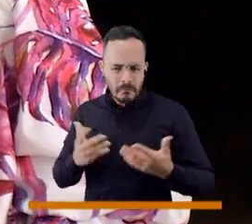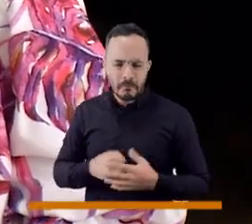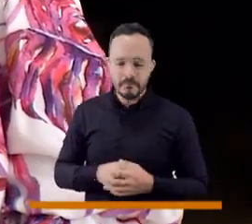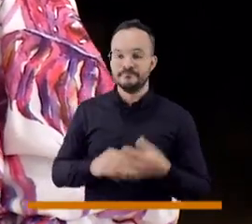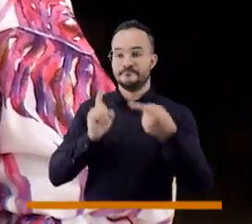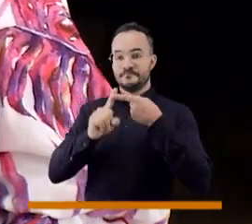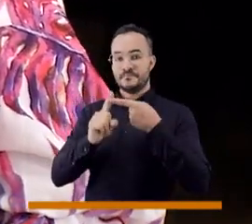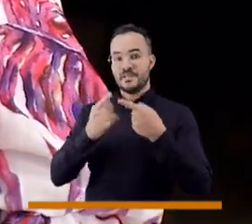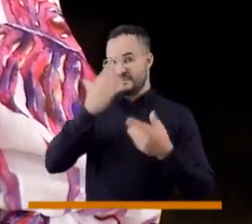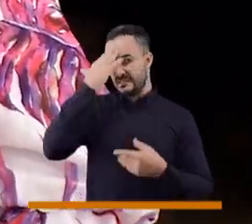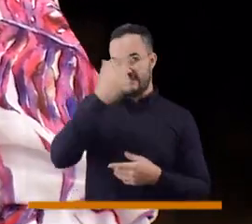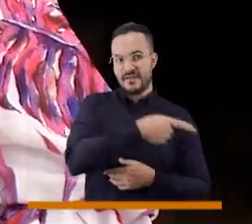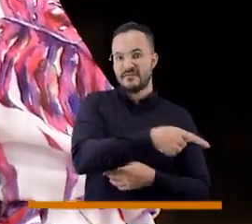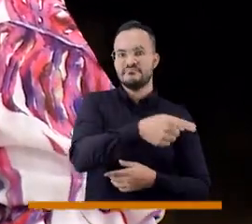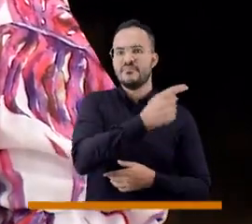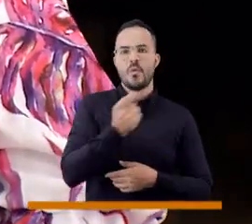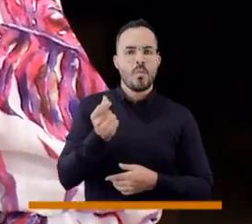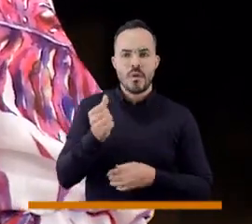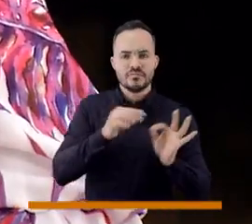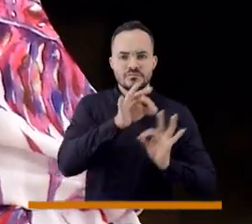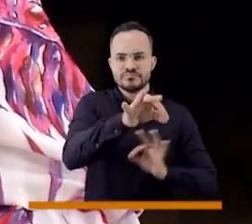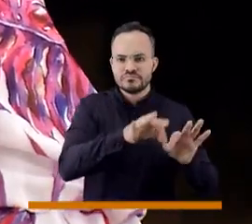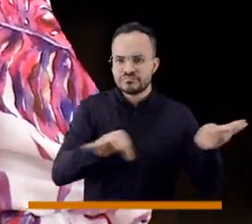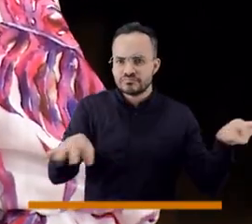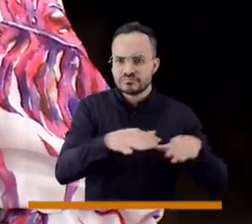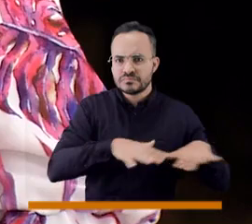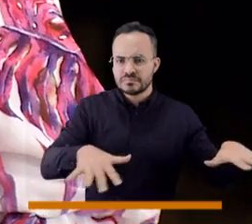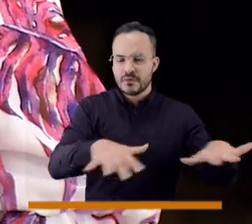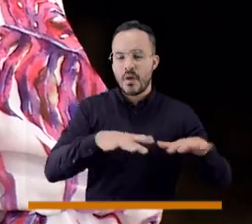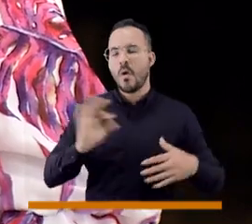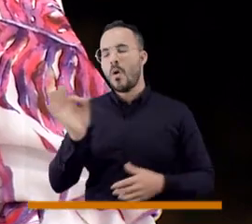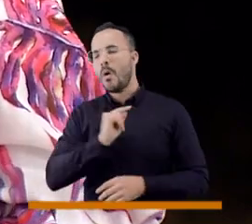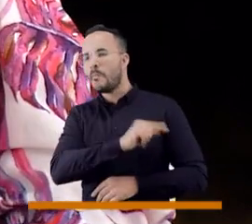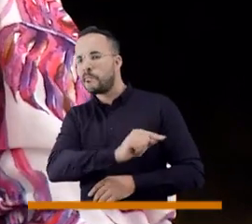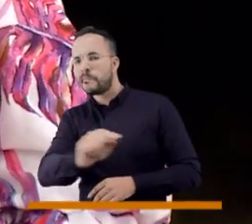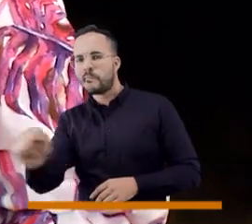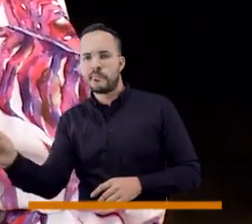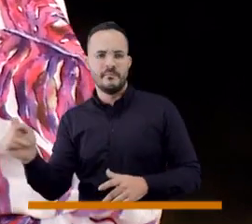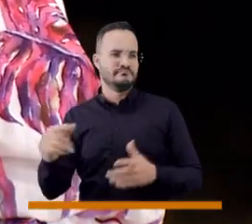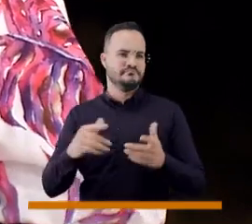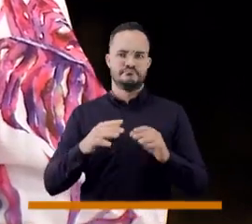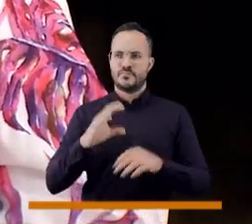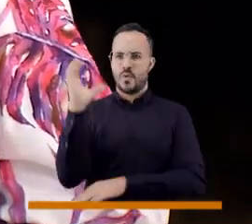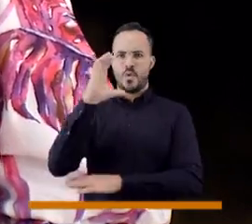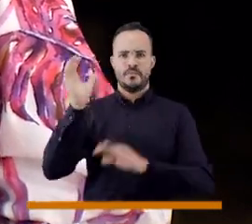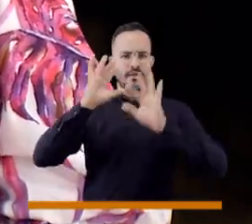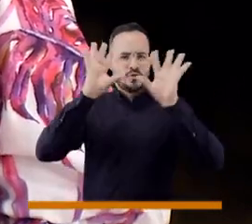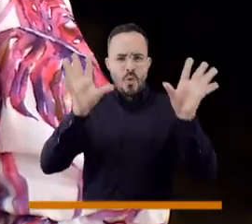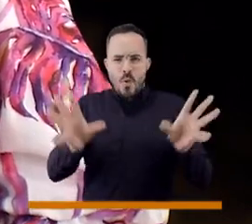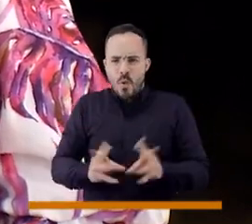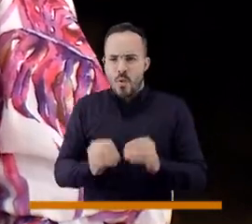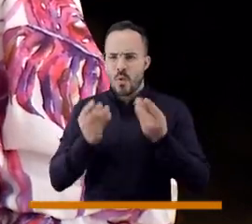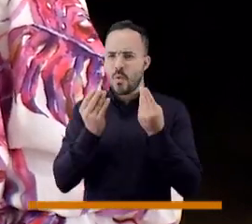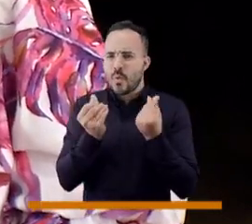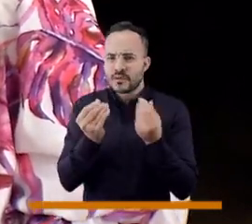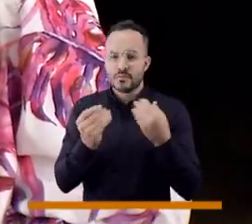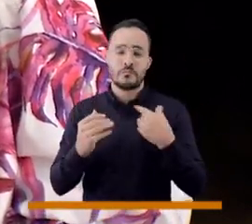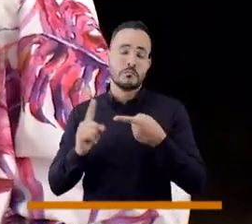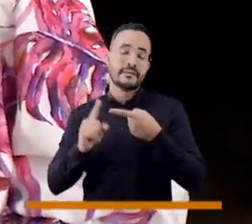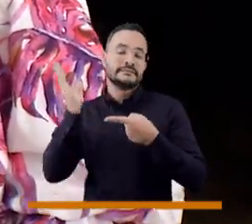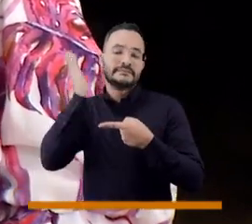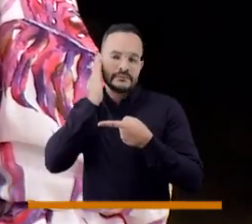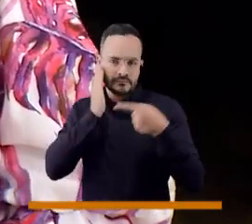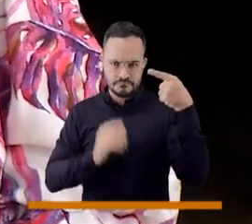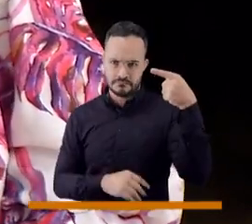cuánto vale cada uno de los lotes y decir cuáles son cada uno de los lotes y bienes que hay en el país, sino también para